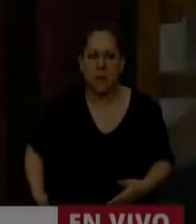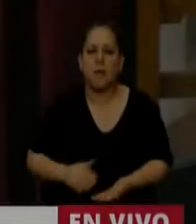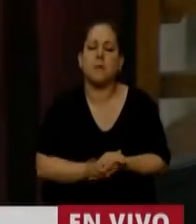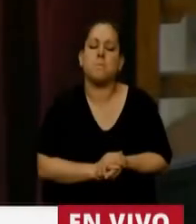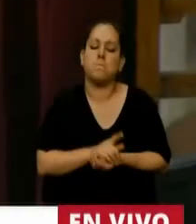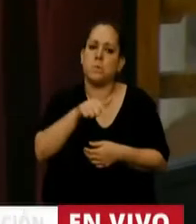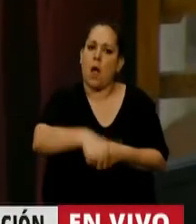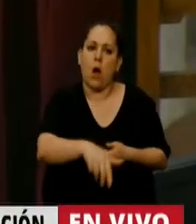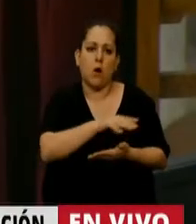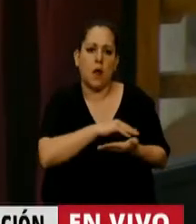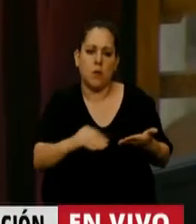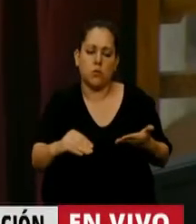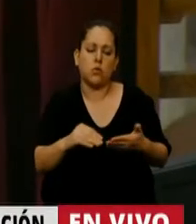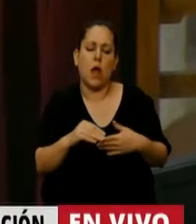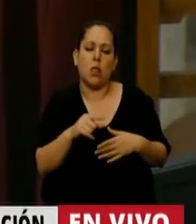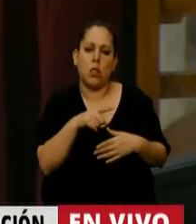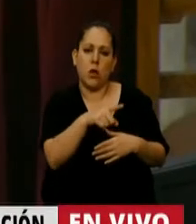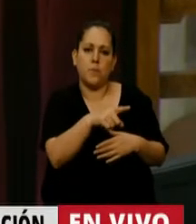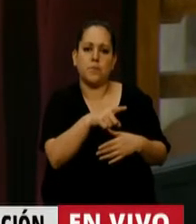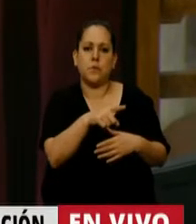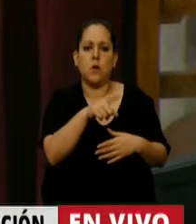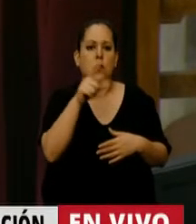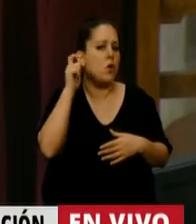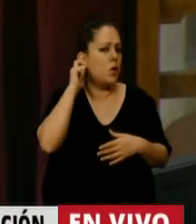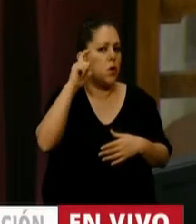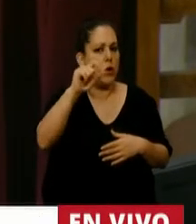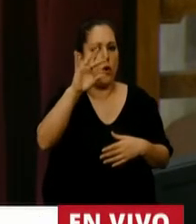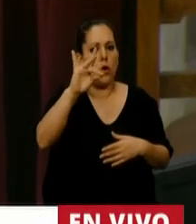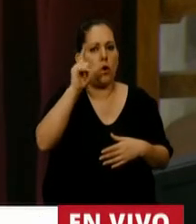El uso de la palabra al diputado Lucas Javier Godoy.